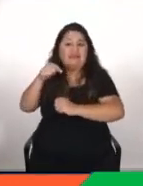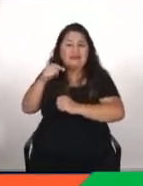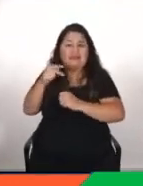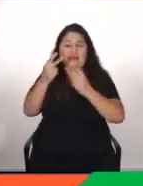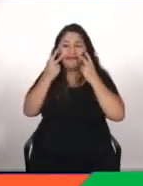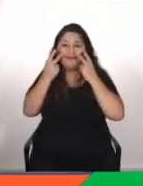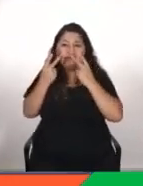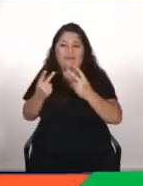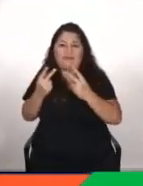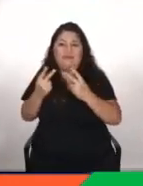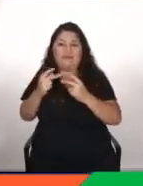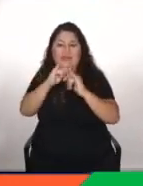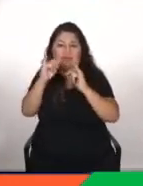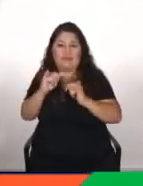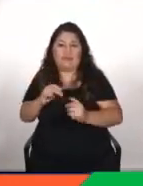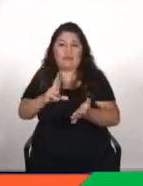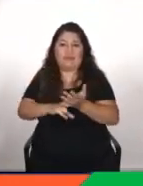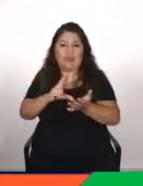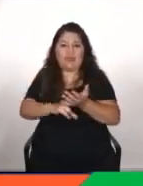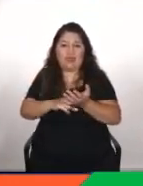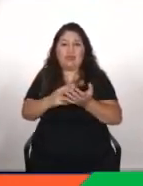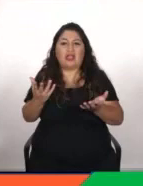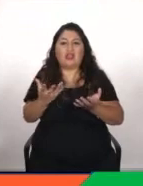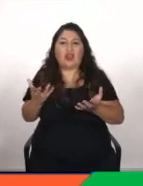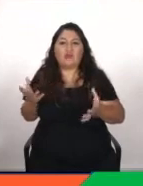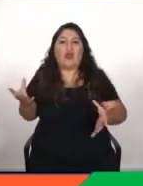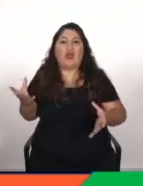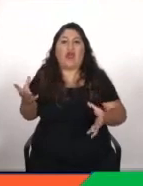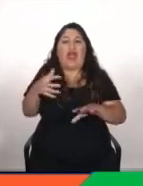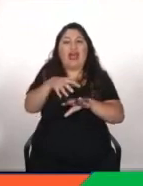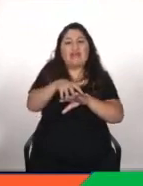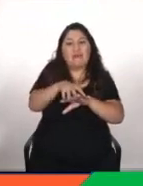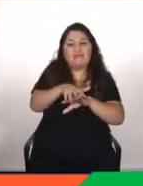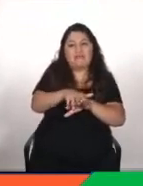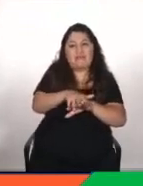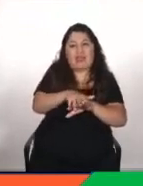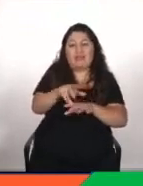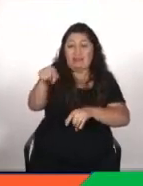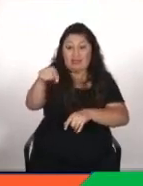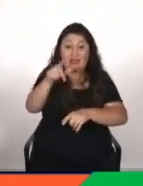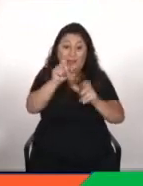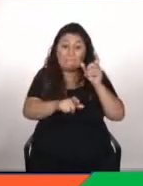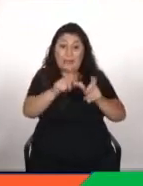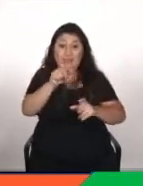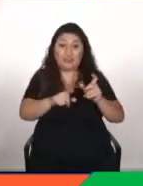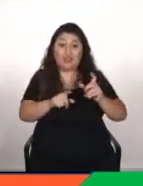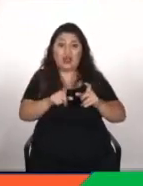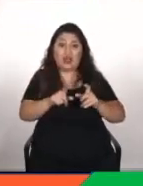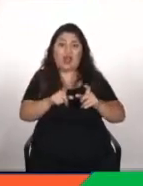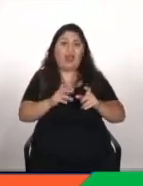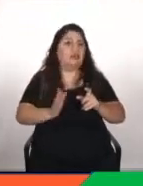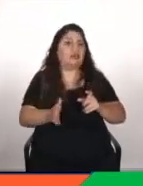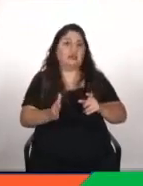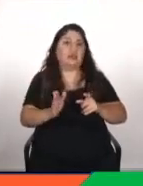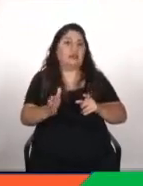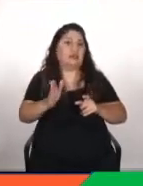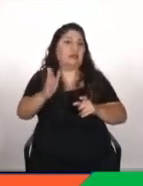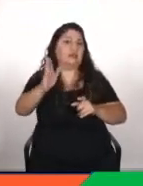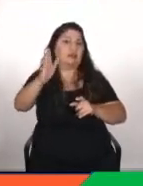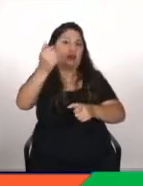tecnología para poder adaptarnos e intentar que esta gente no se quede fuera de esta revolución ¿vale? que todos nos veamos beneficiados en ella